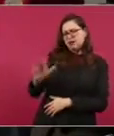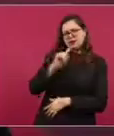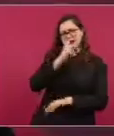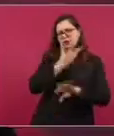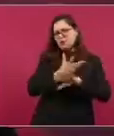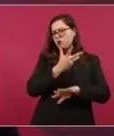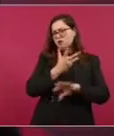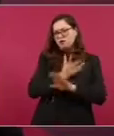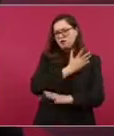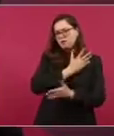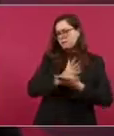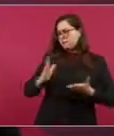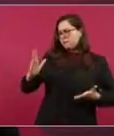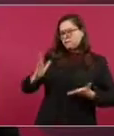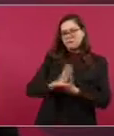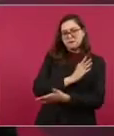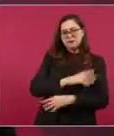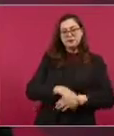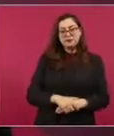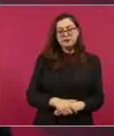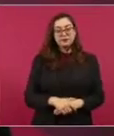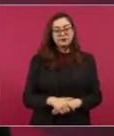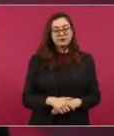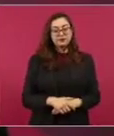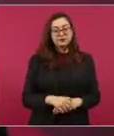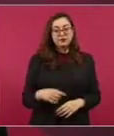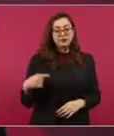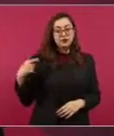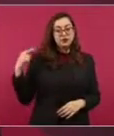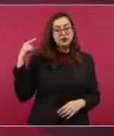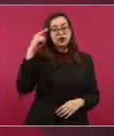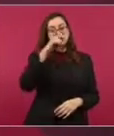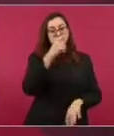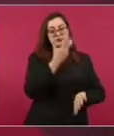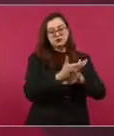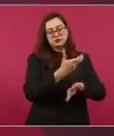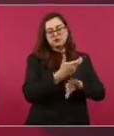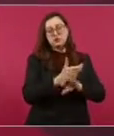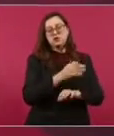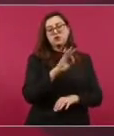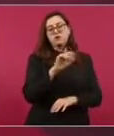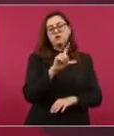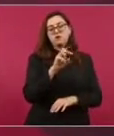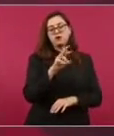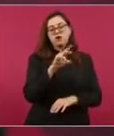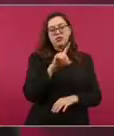Y un juzgado en Florida nos dio la razón.